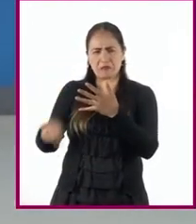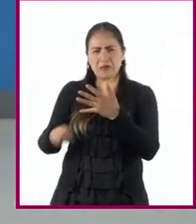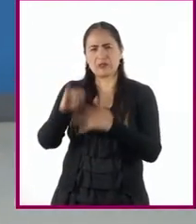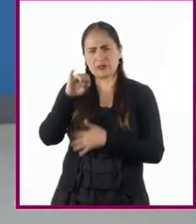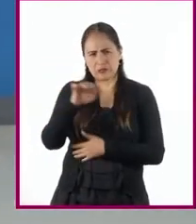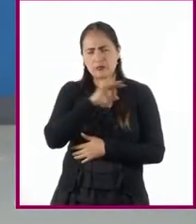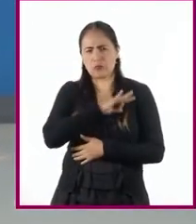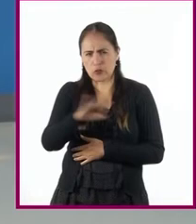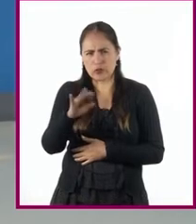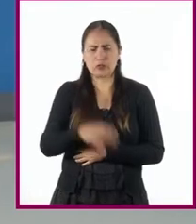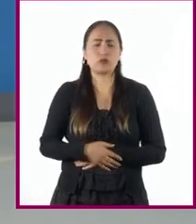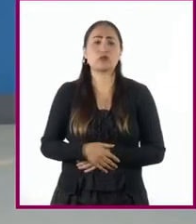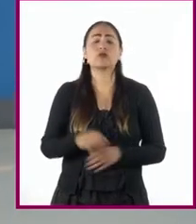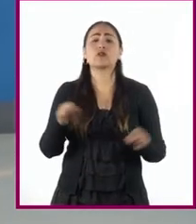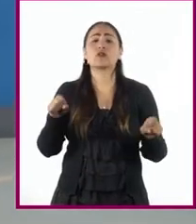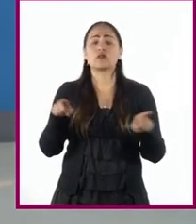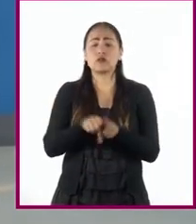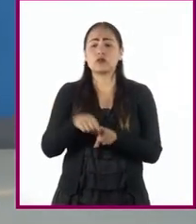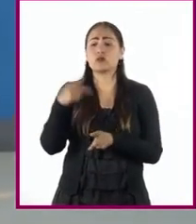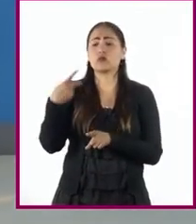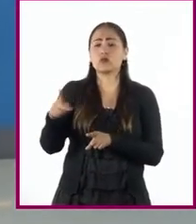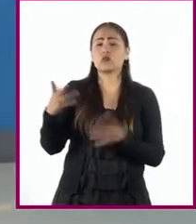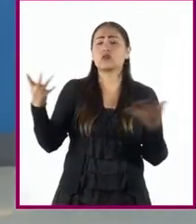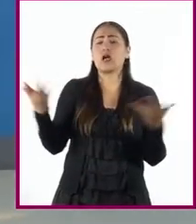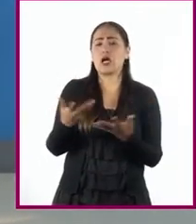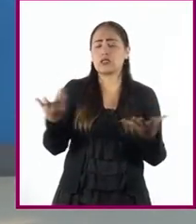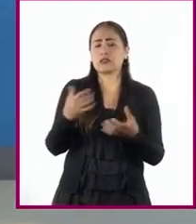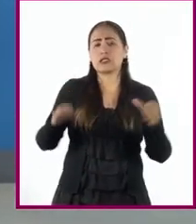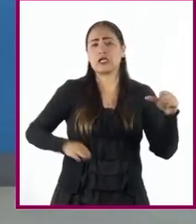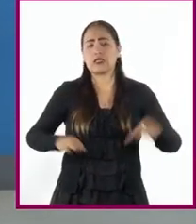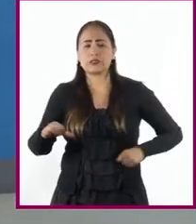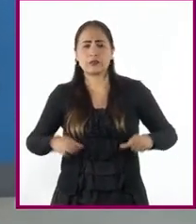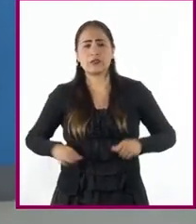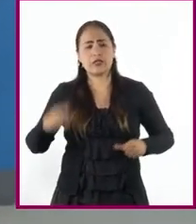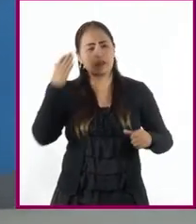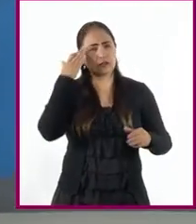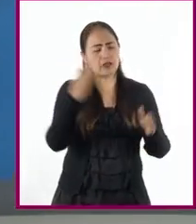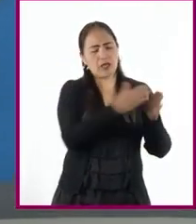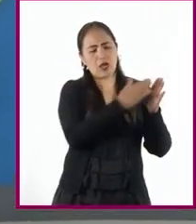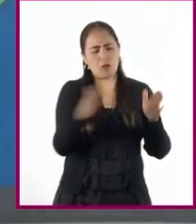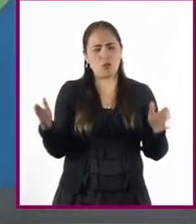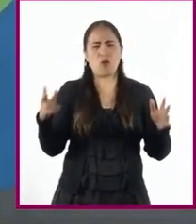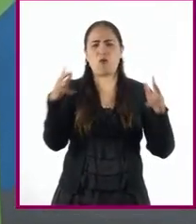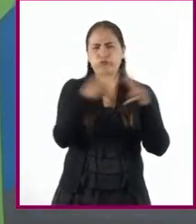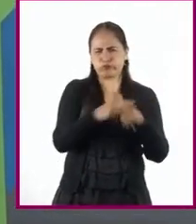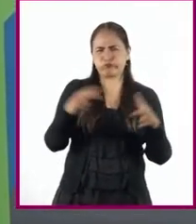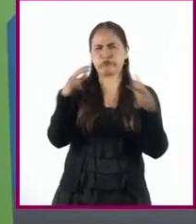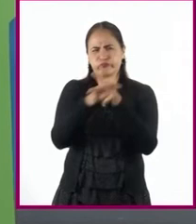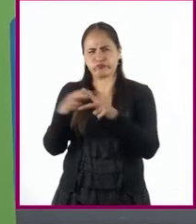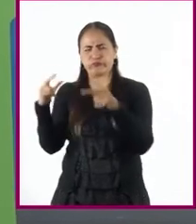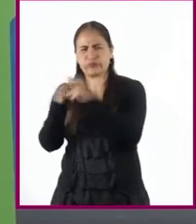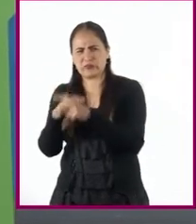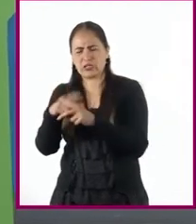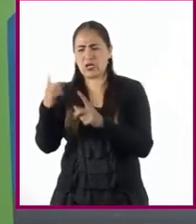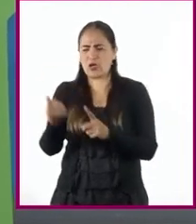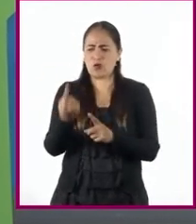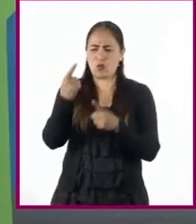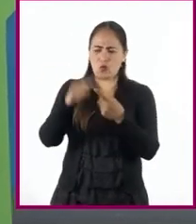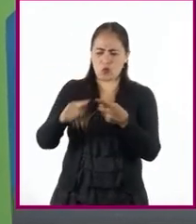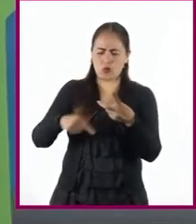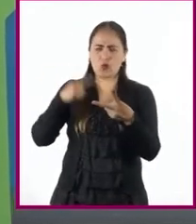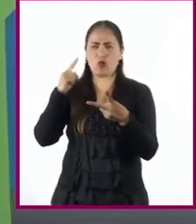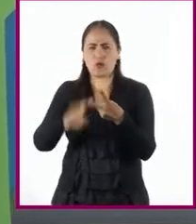dan cuenta de las actividades que realizaron durante las batallas en las que sobresalieron en dos rubros,